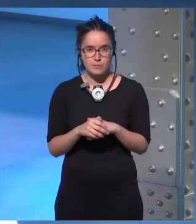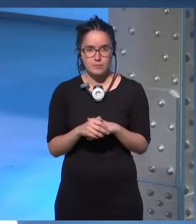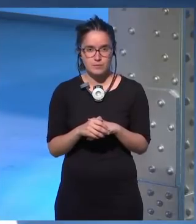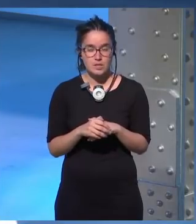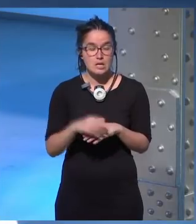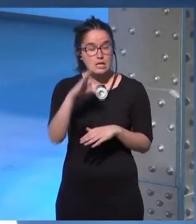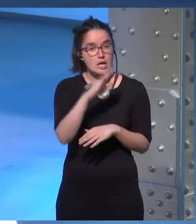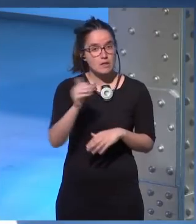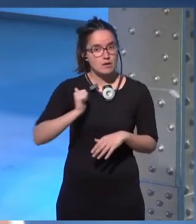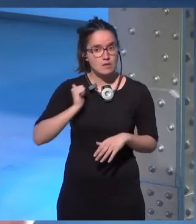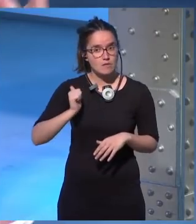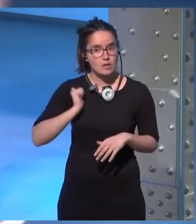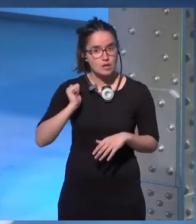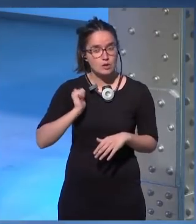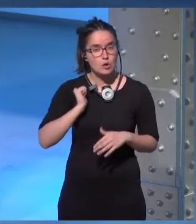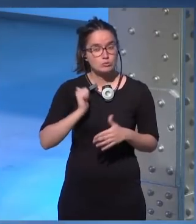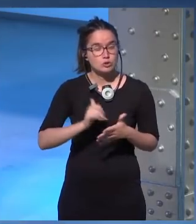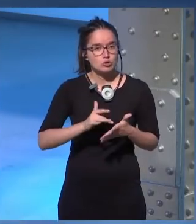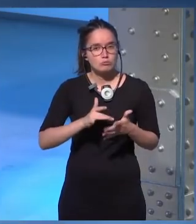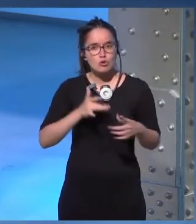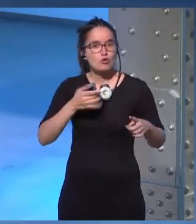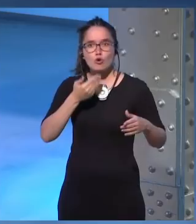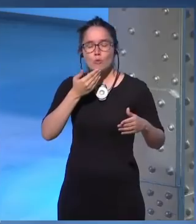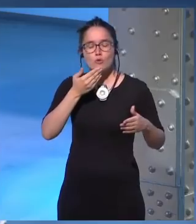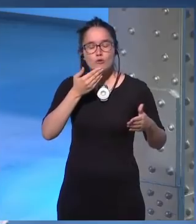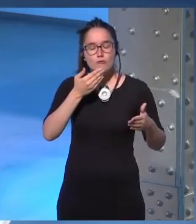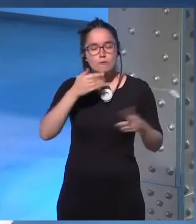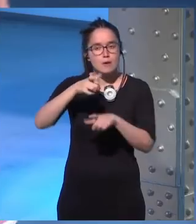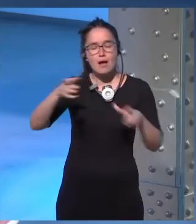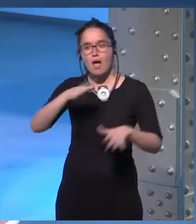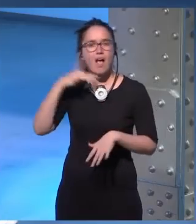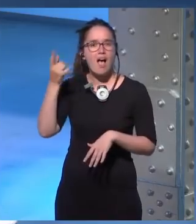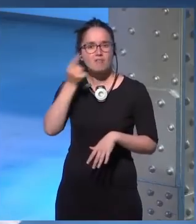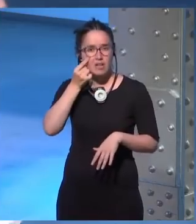la ciencia ficción es un canto al ingenio humano